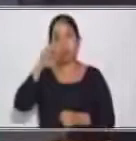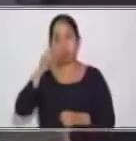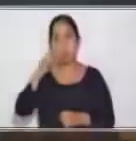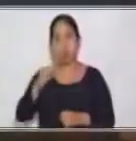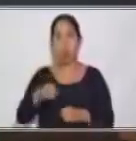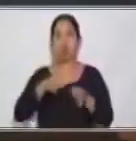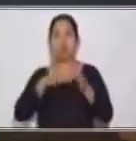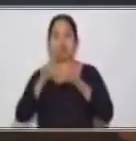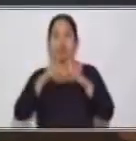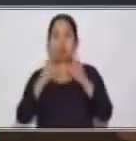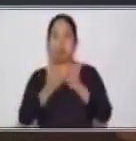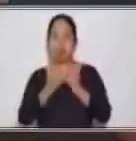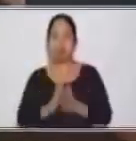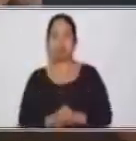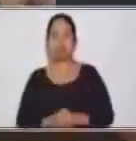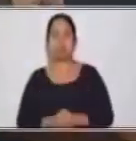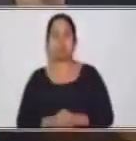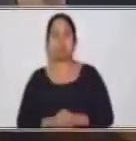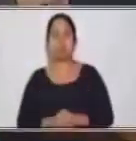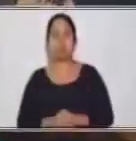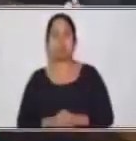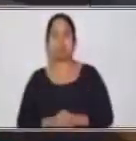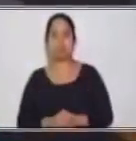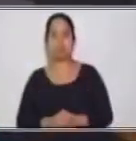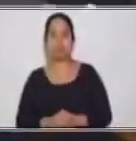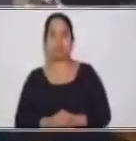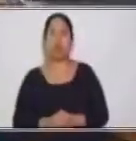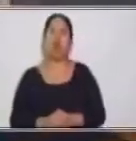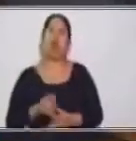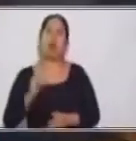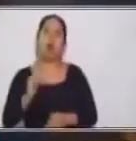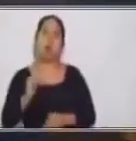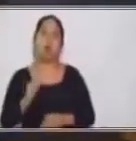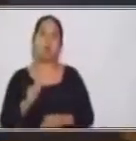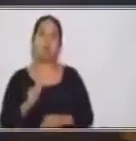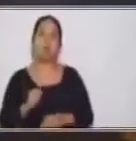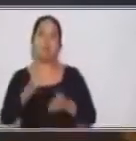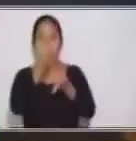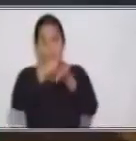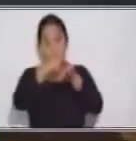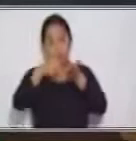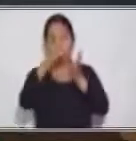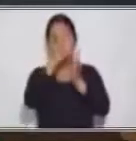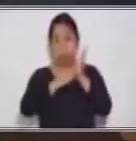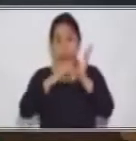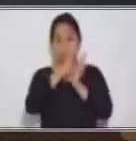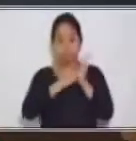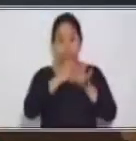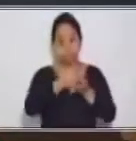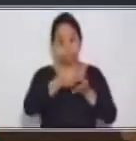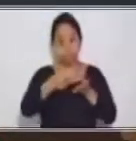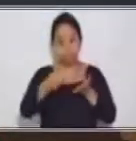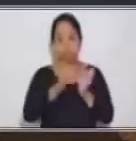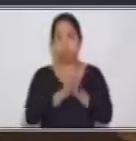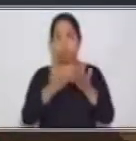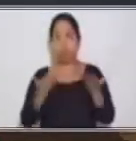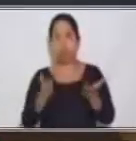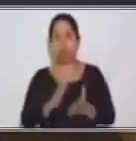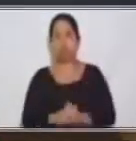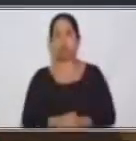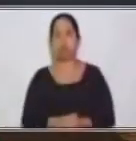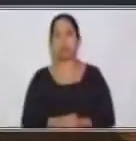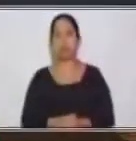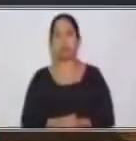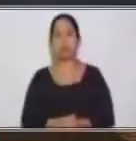Excelente. Vayan realizando la respectiva anotación en su cuaderno para la aplicación del mismo.